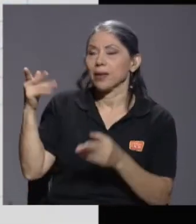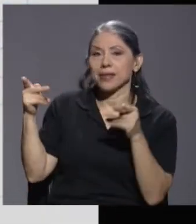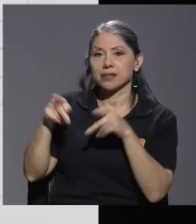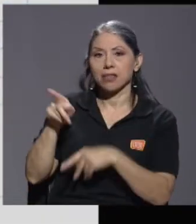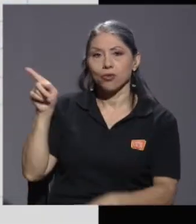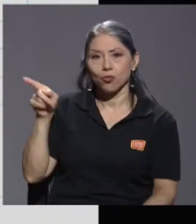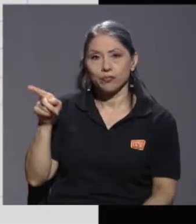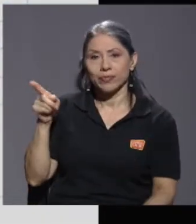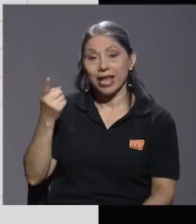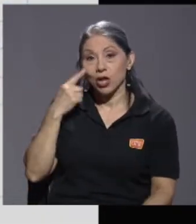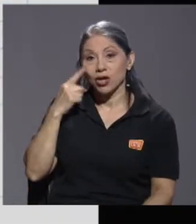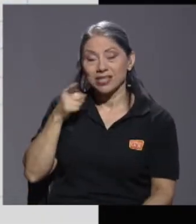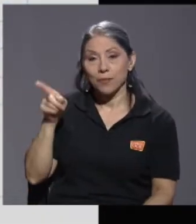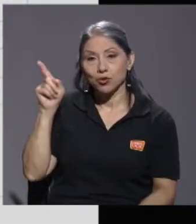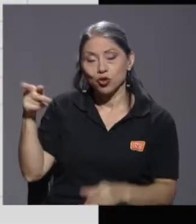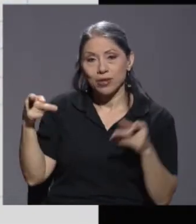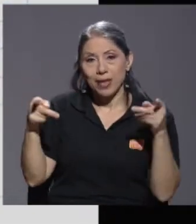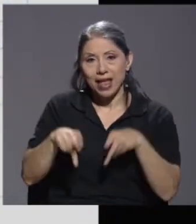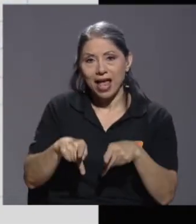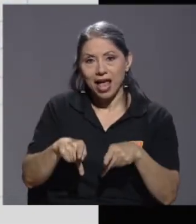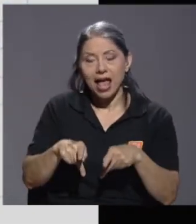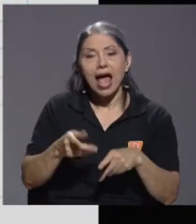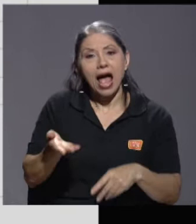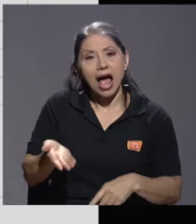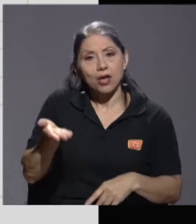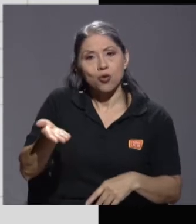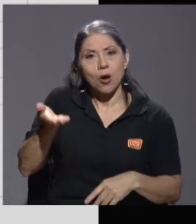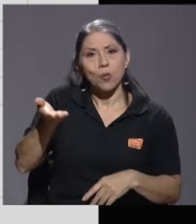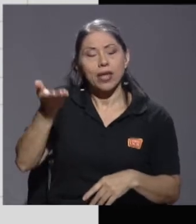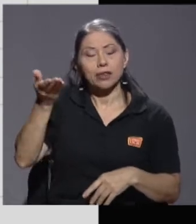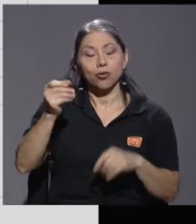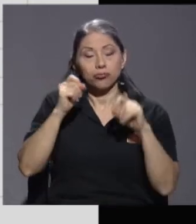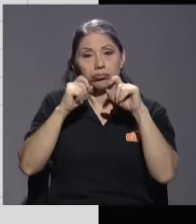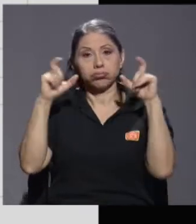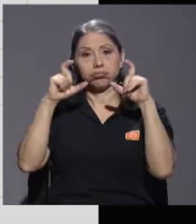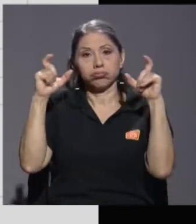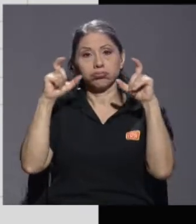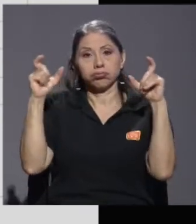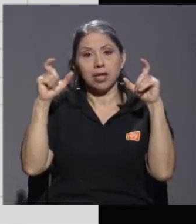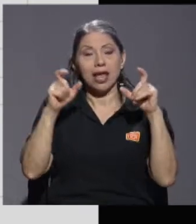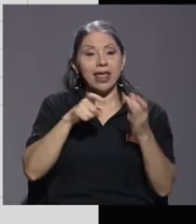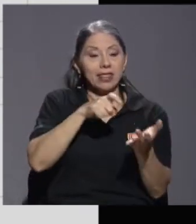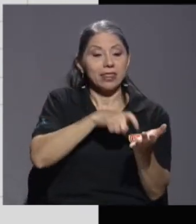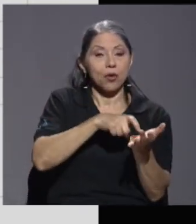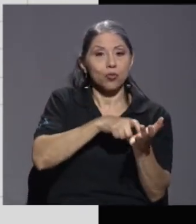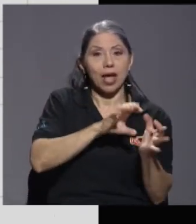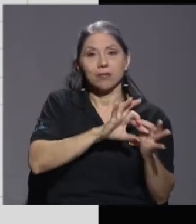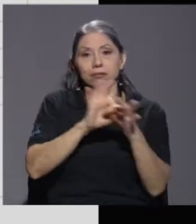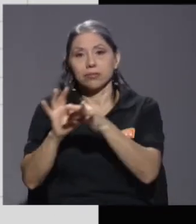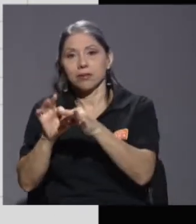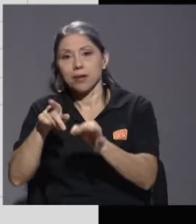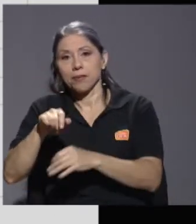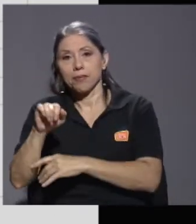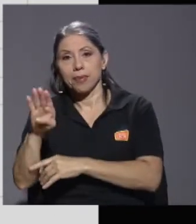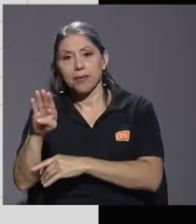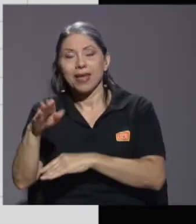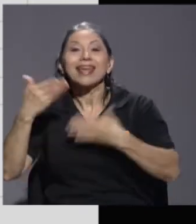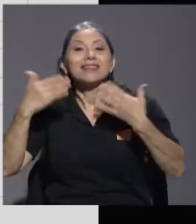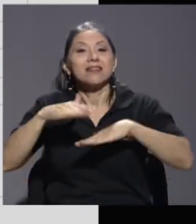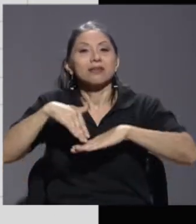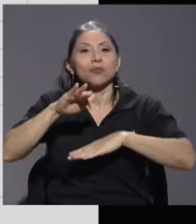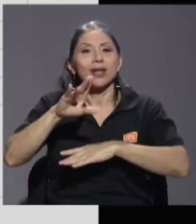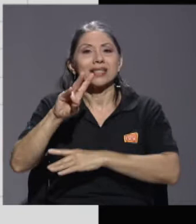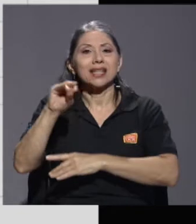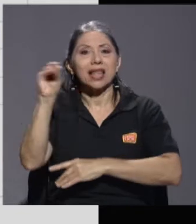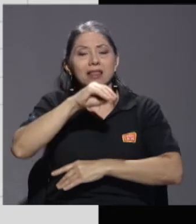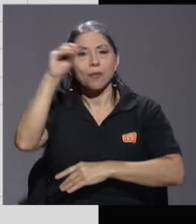que estamos observando en ese caso fundamentalmente es que hay un aumento muy alarmante de la relación deuda PIB que ya supera el 70% según los datos